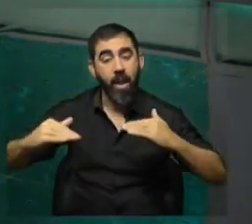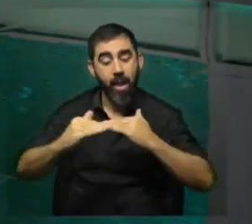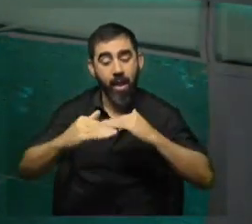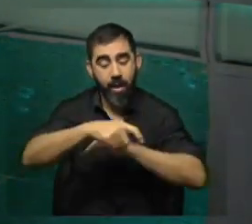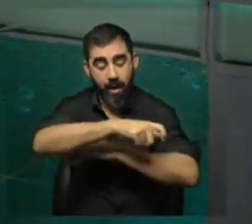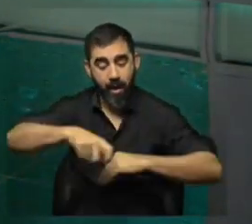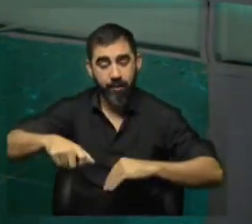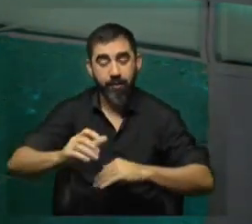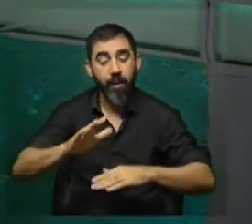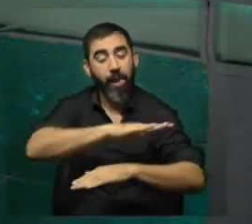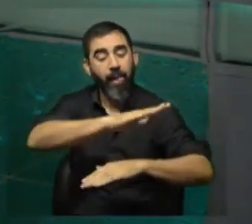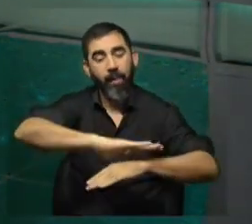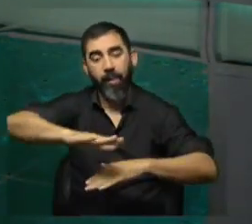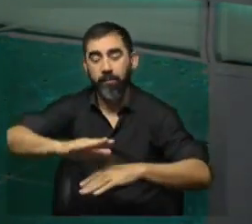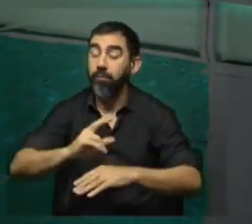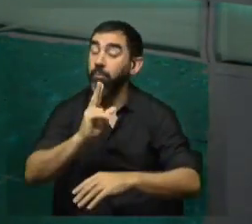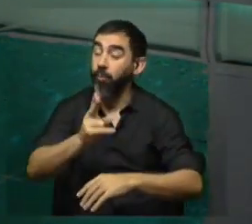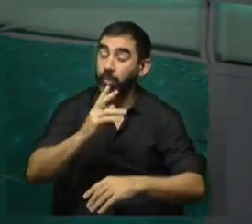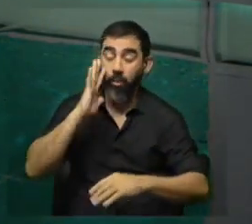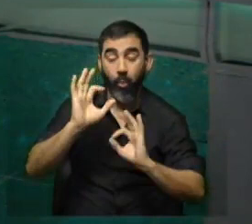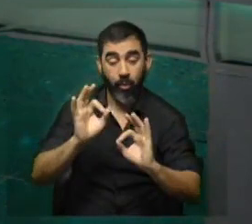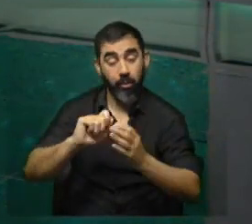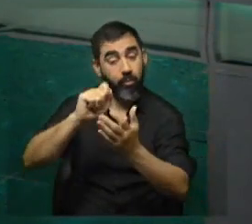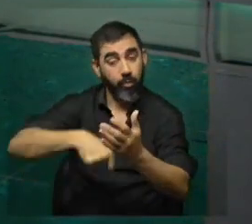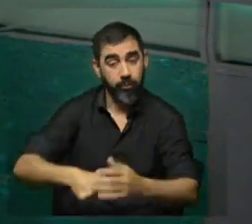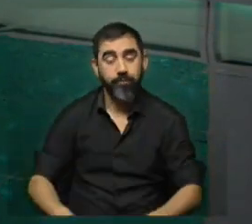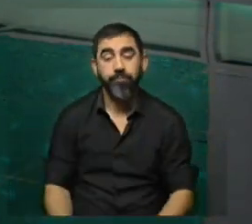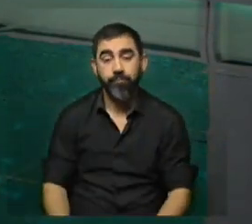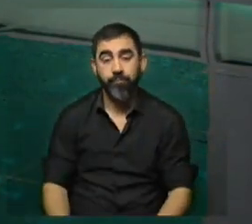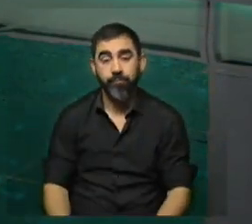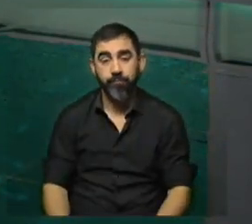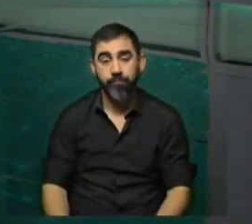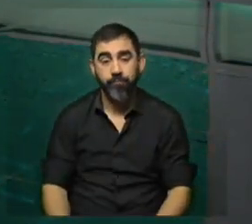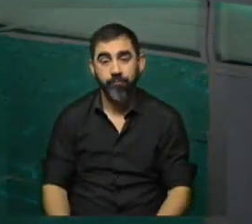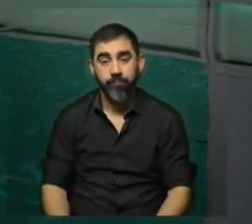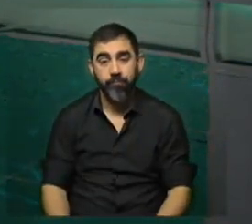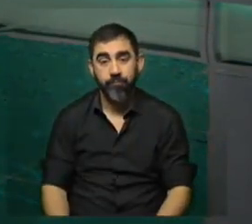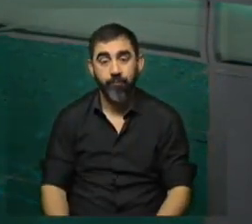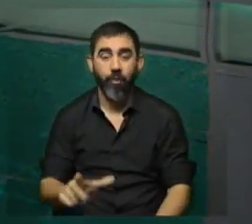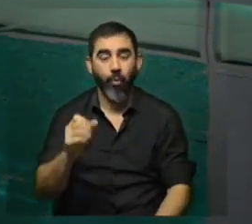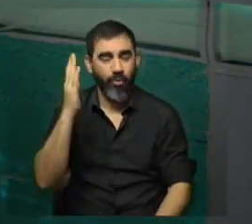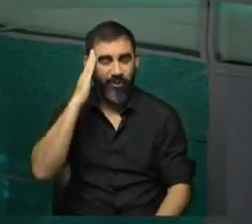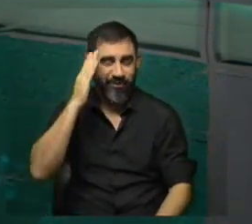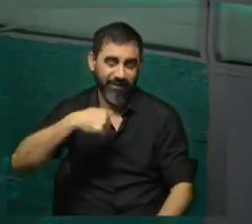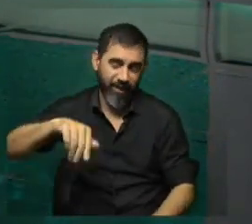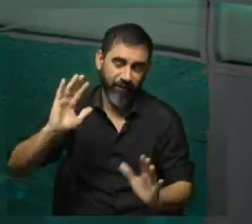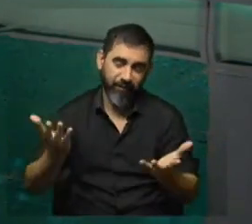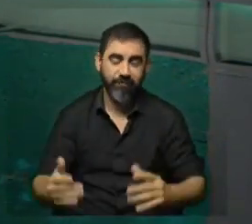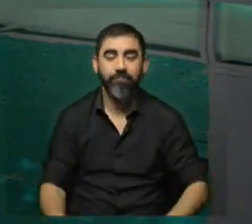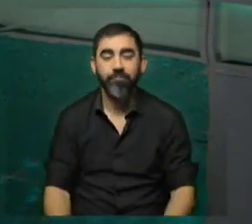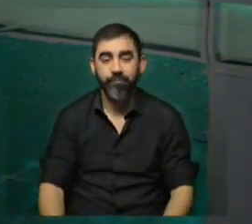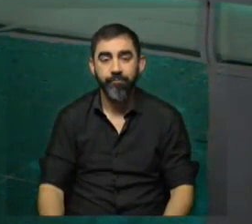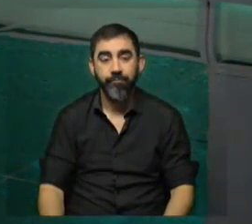vereda, eso no se puede y bueno, ojo, atención, no se puede hacer eso. Bueno. Que lo sabemos. Que lo sabemos, claro, archisabido. Bien,